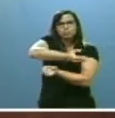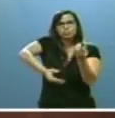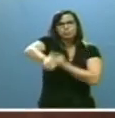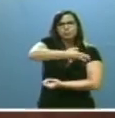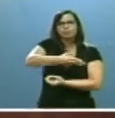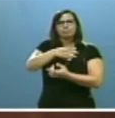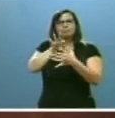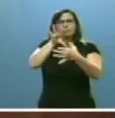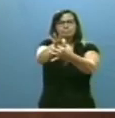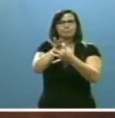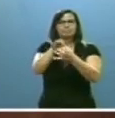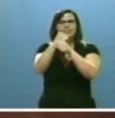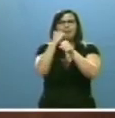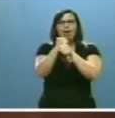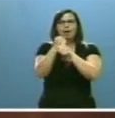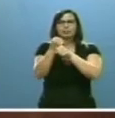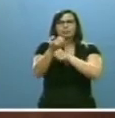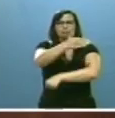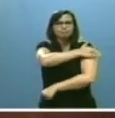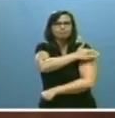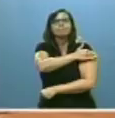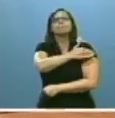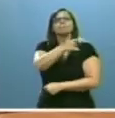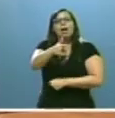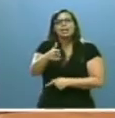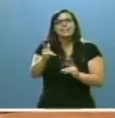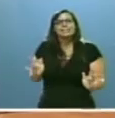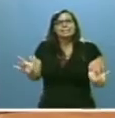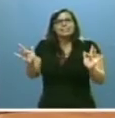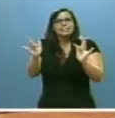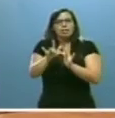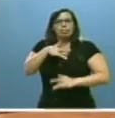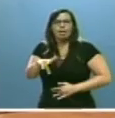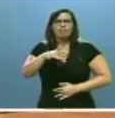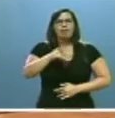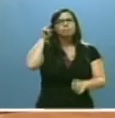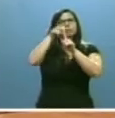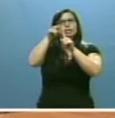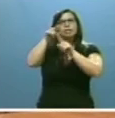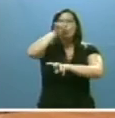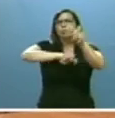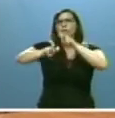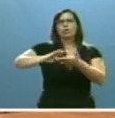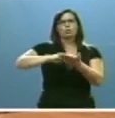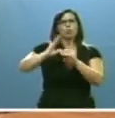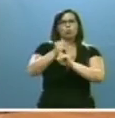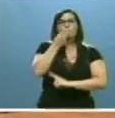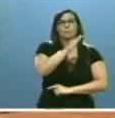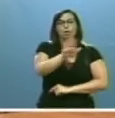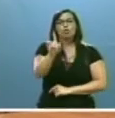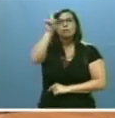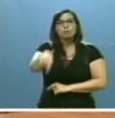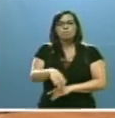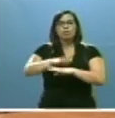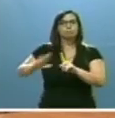para trabajar conjuntamente, para acercar posturas entre unos y otros en la búsqueda de las mejores soluciones y para alcanzar